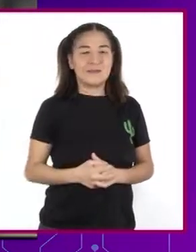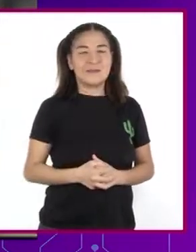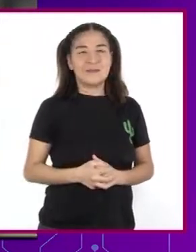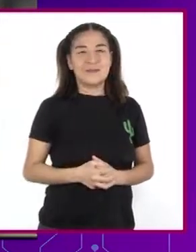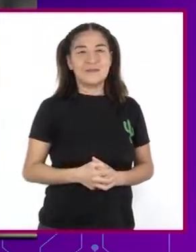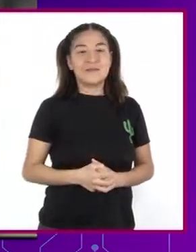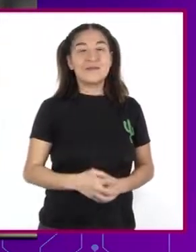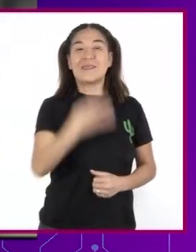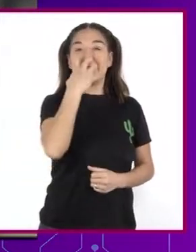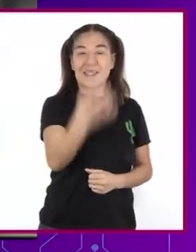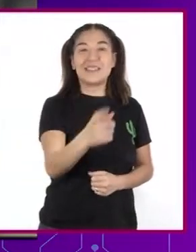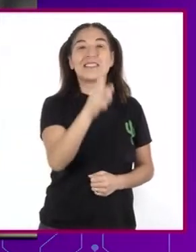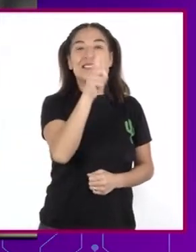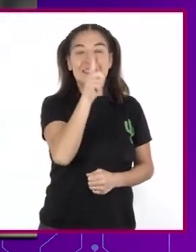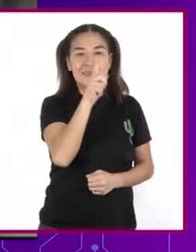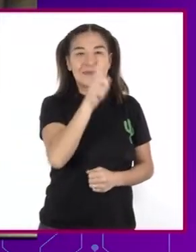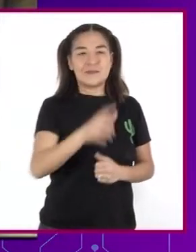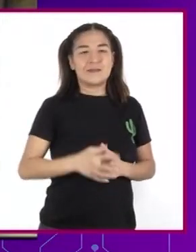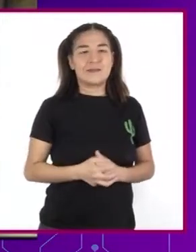¡Silencio!